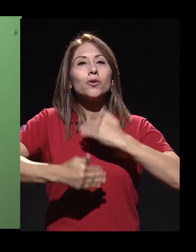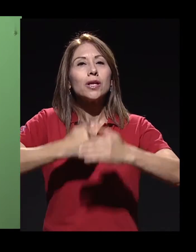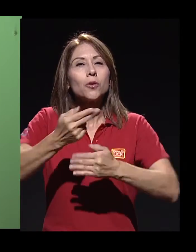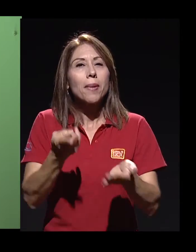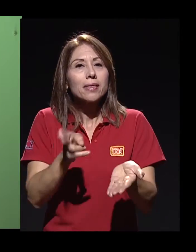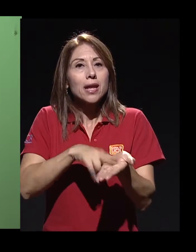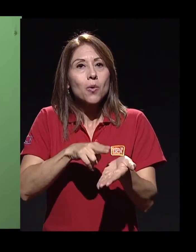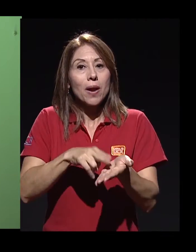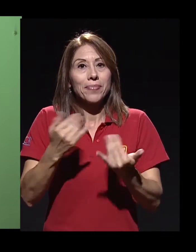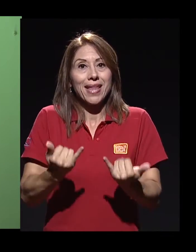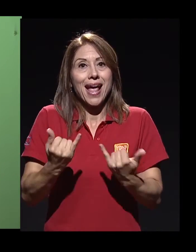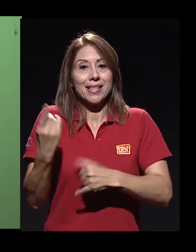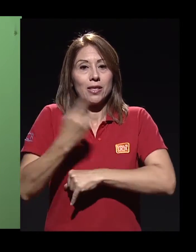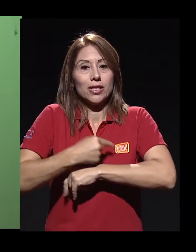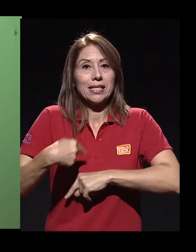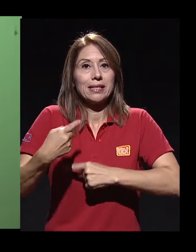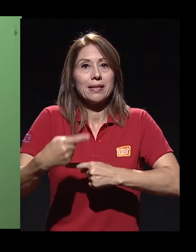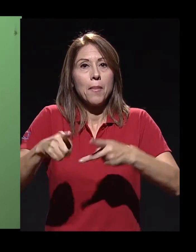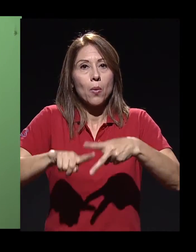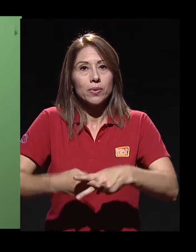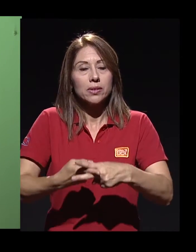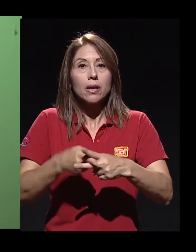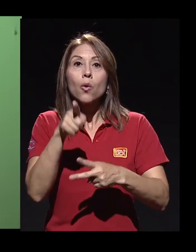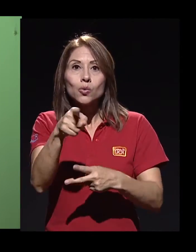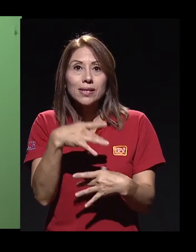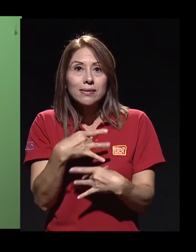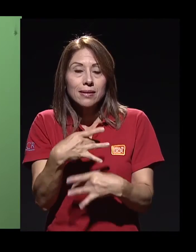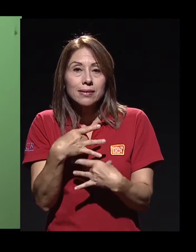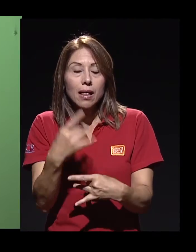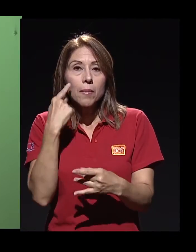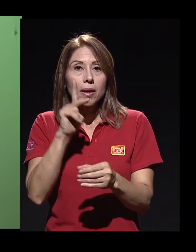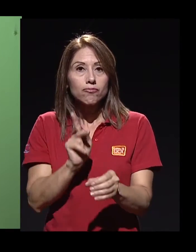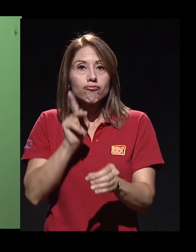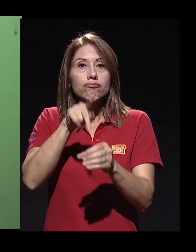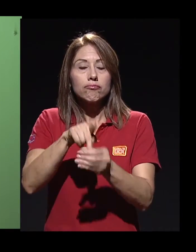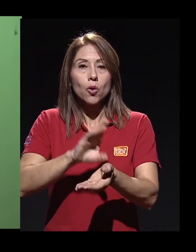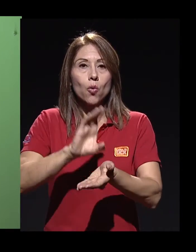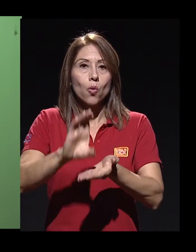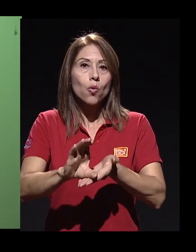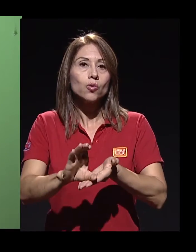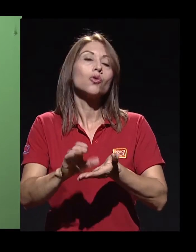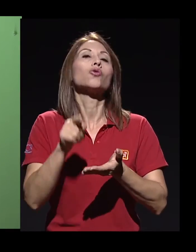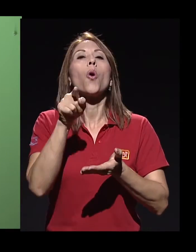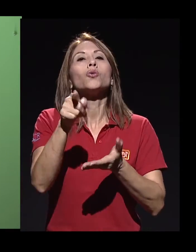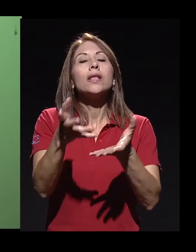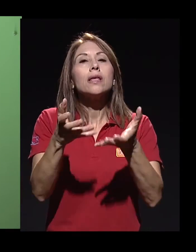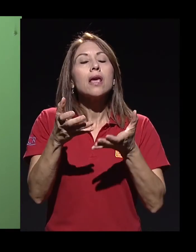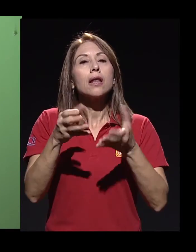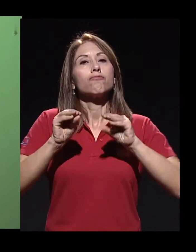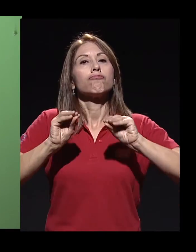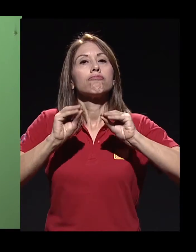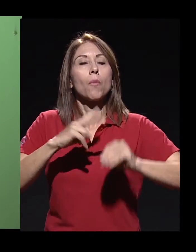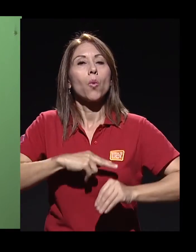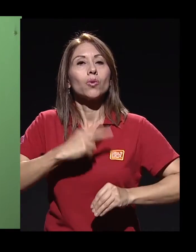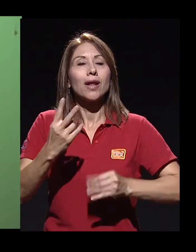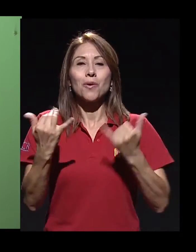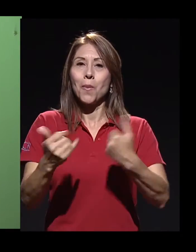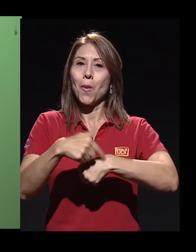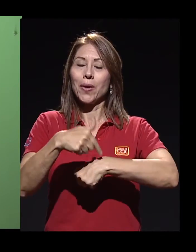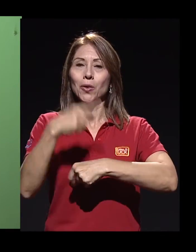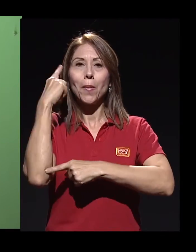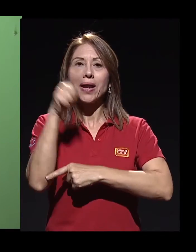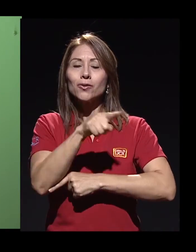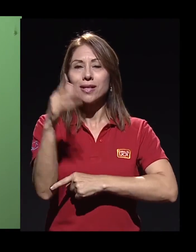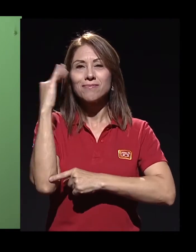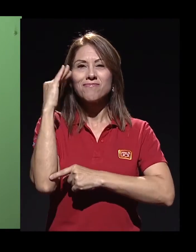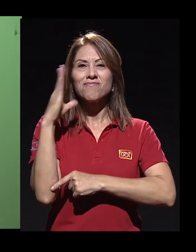proceso de matrícula que ya en estos días va a comenzar y si usted está interesado o interesada en participar de los cursos, en ser voluntario, este es el momento